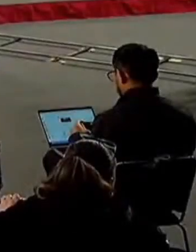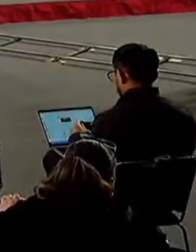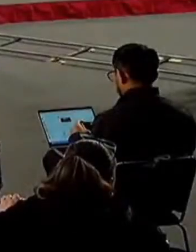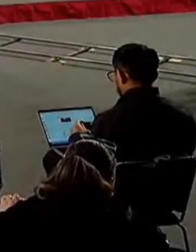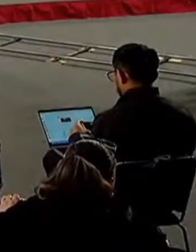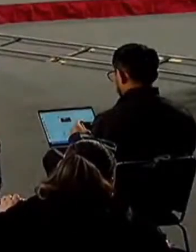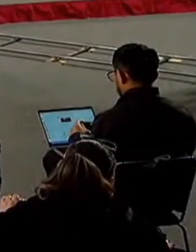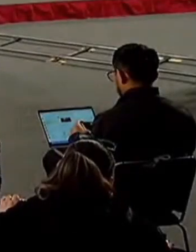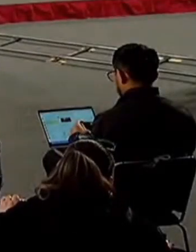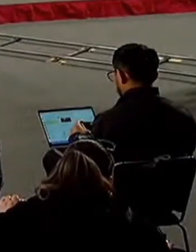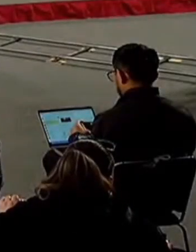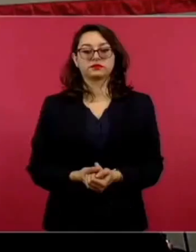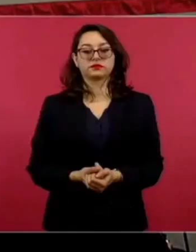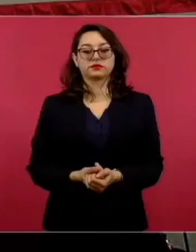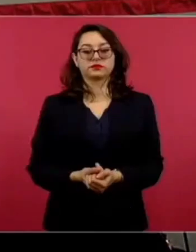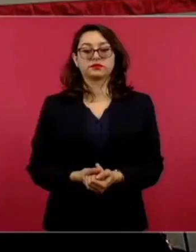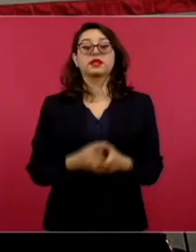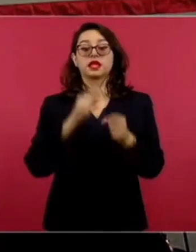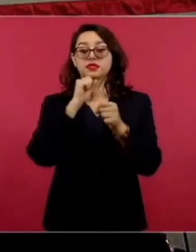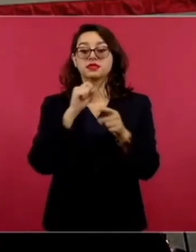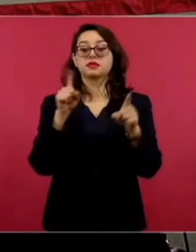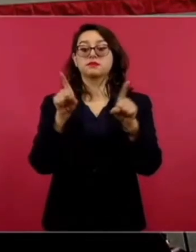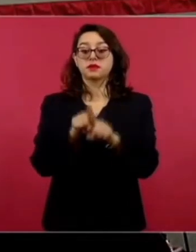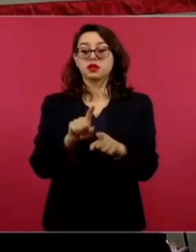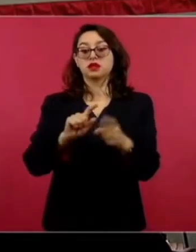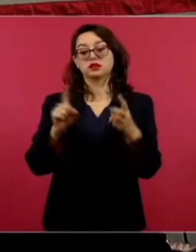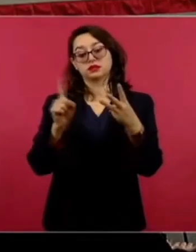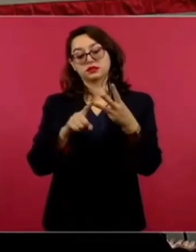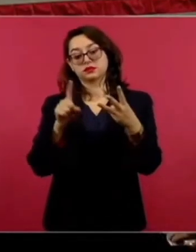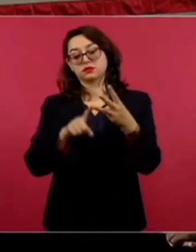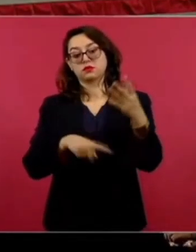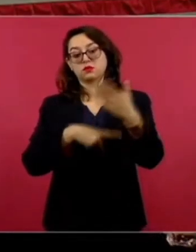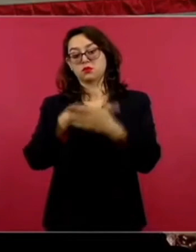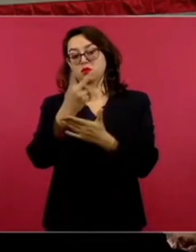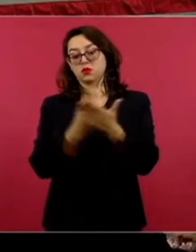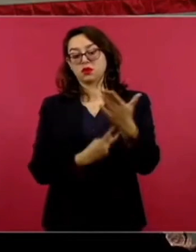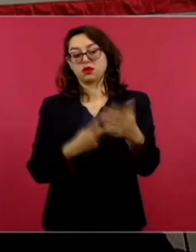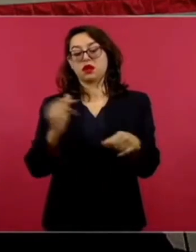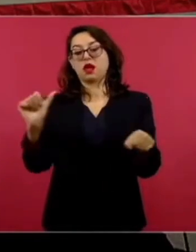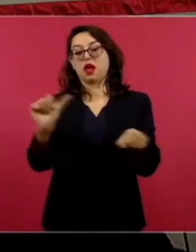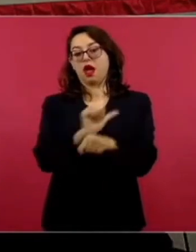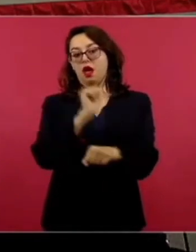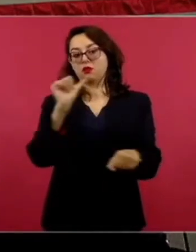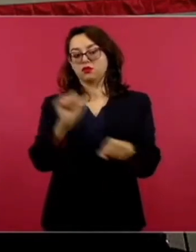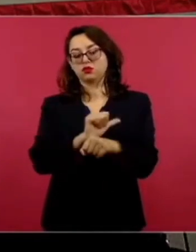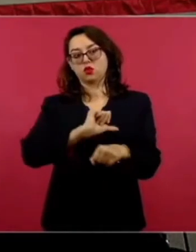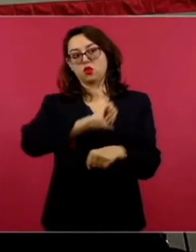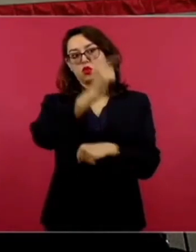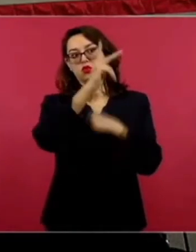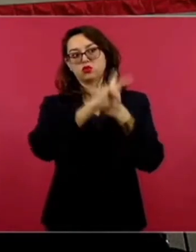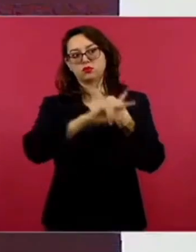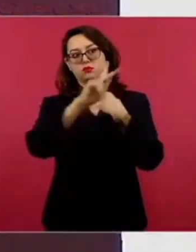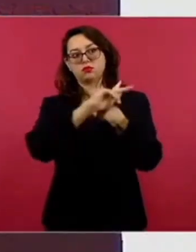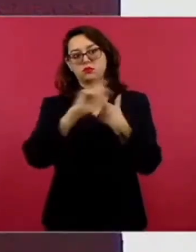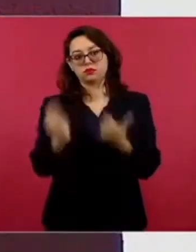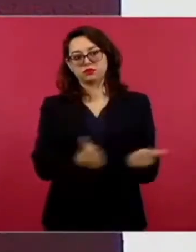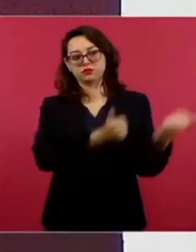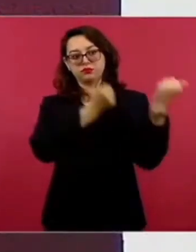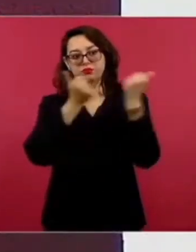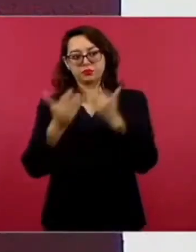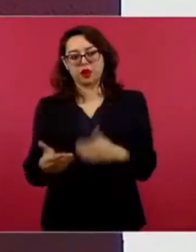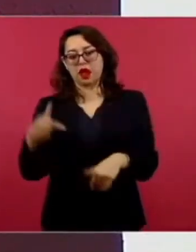Estamos trabajando, acuerdo a su instrucción, presidente, en 17 estados y aquí